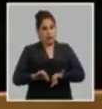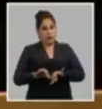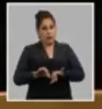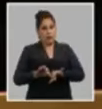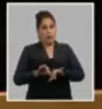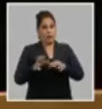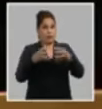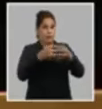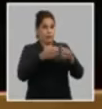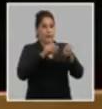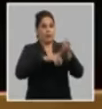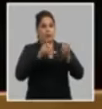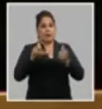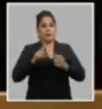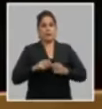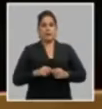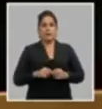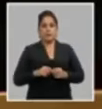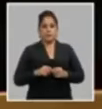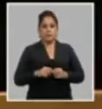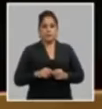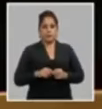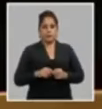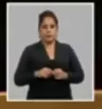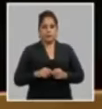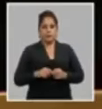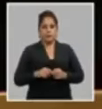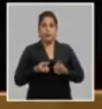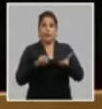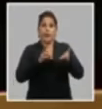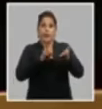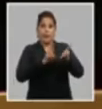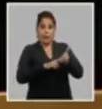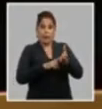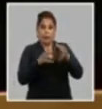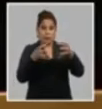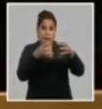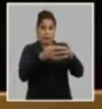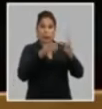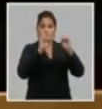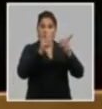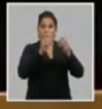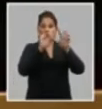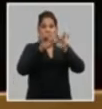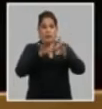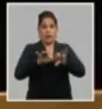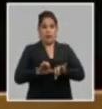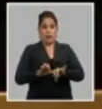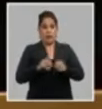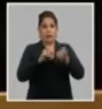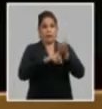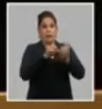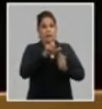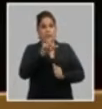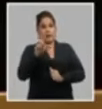del Comité Central del Partido. Miembros del Buró Político del Secretariado del Comité Central,